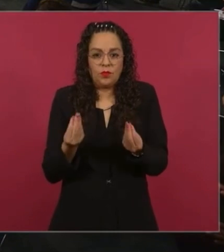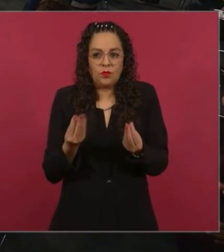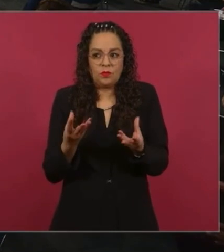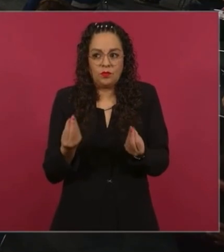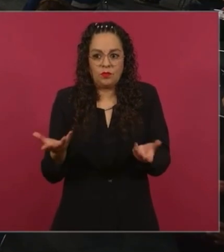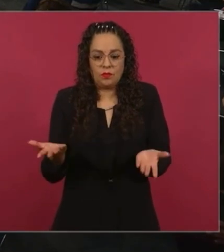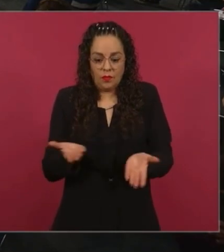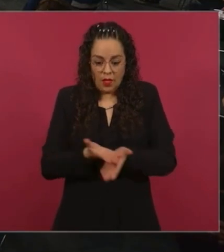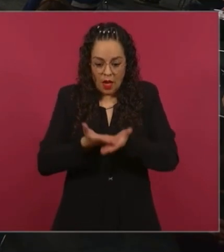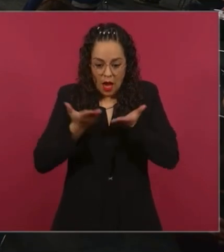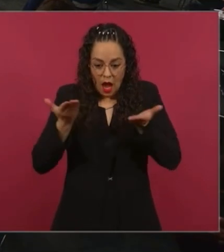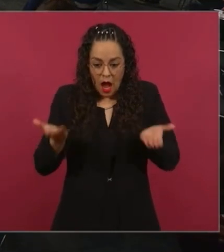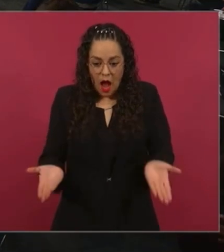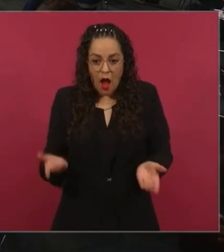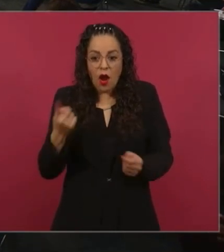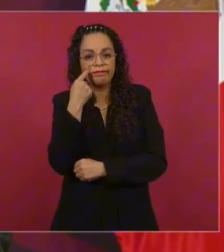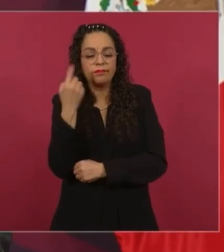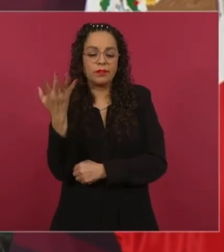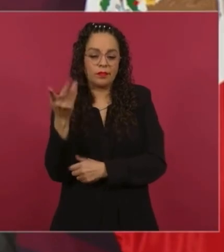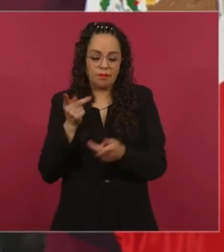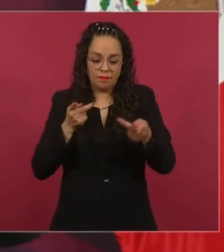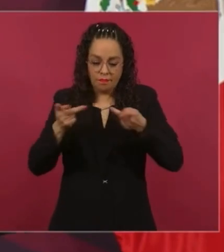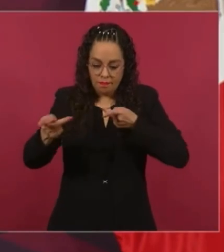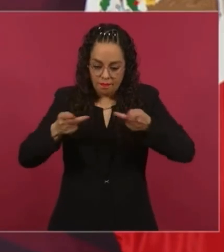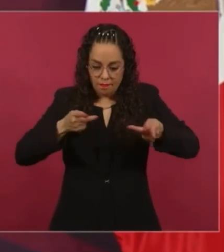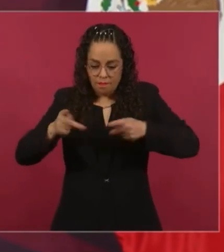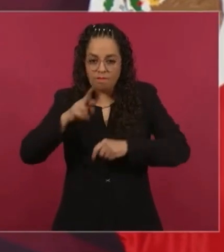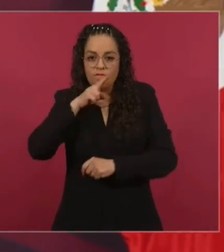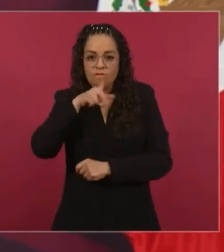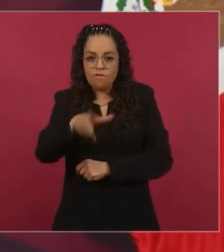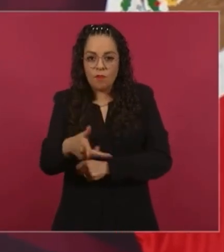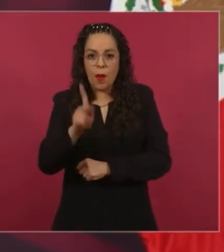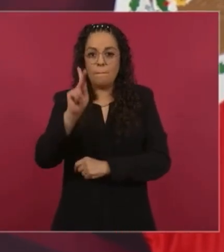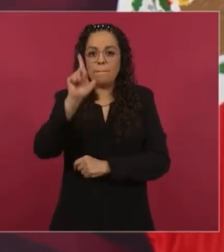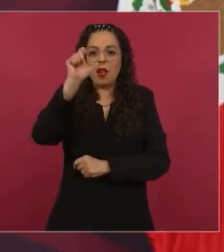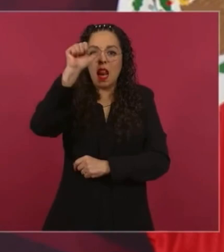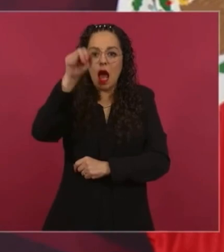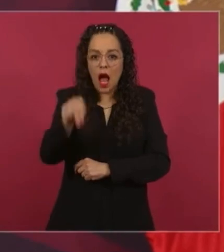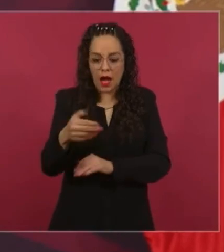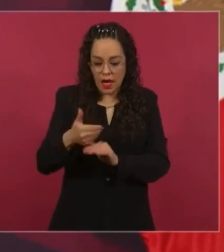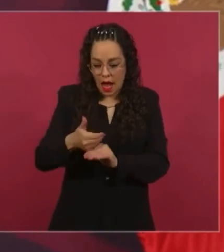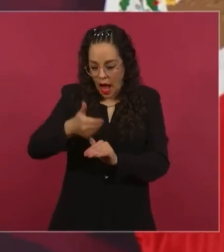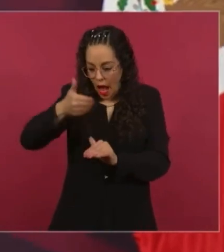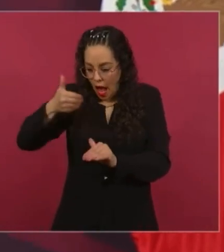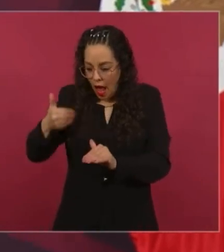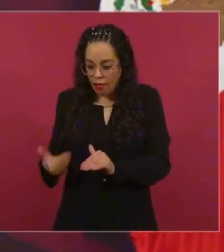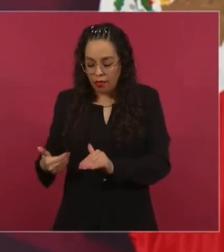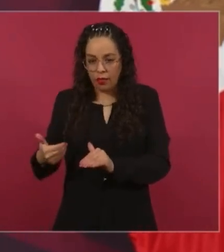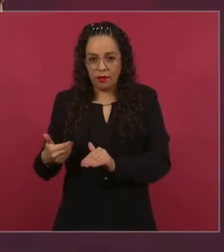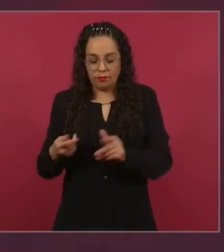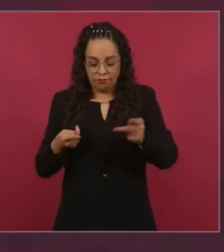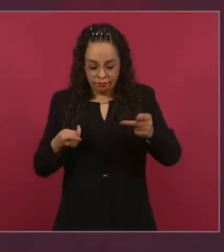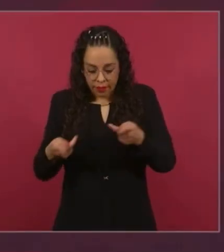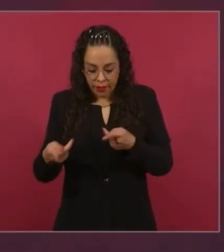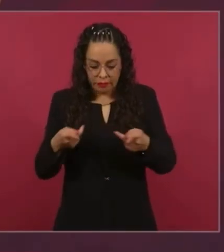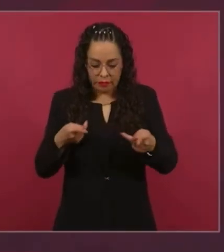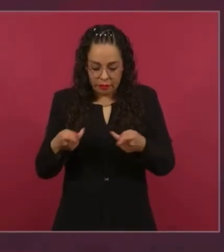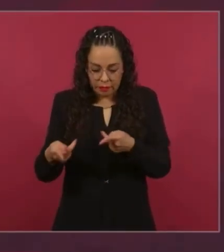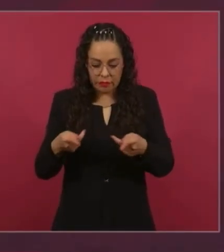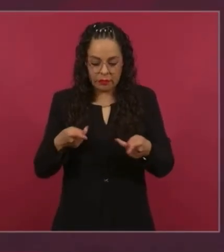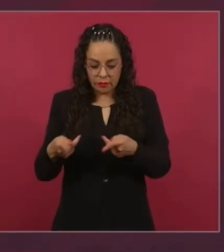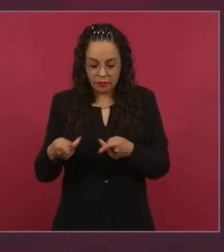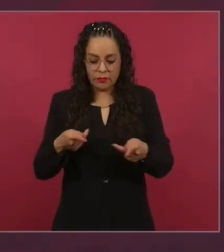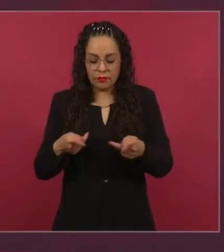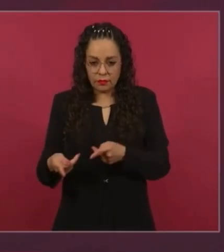ahora haciendo? Planeando que podamos crecer de manera